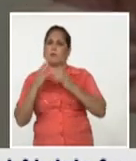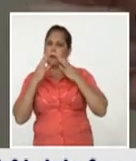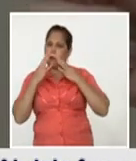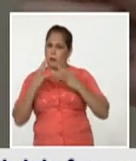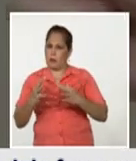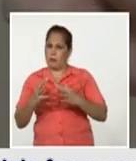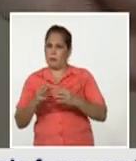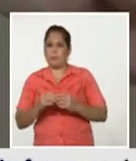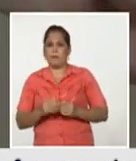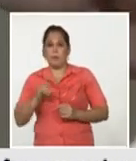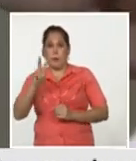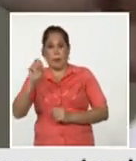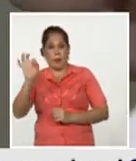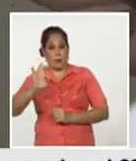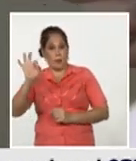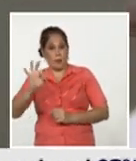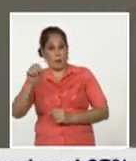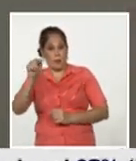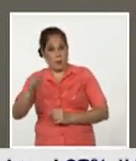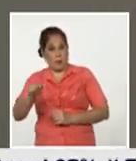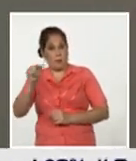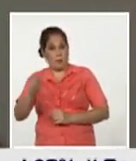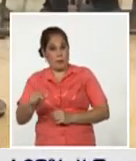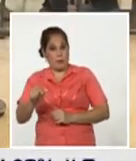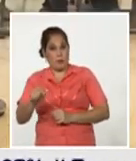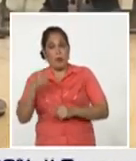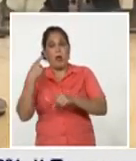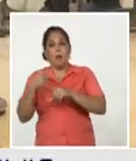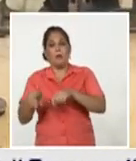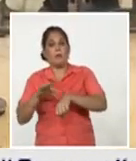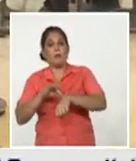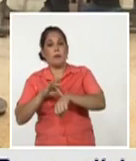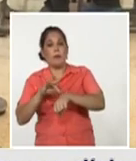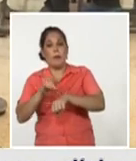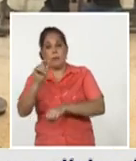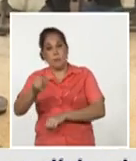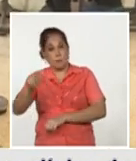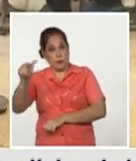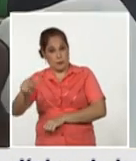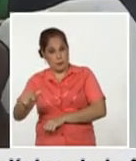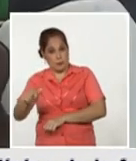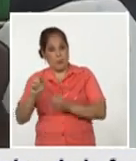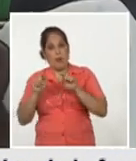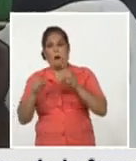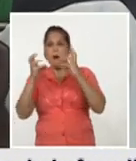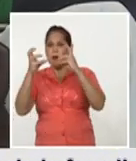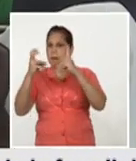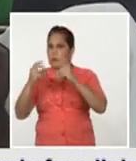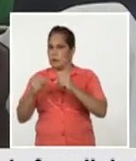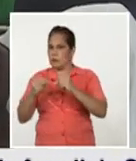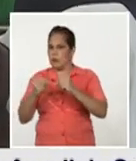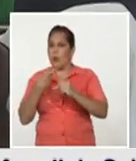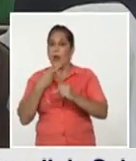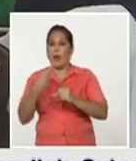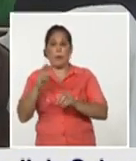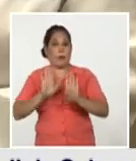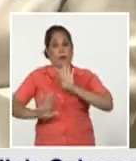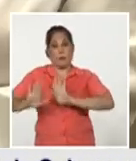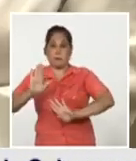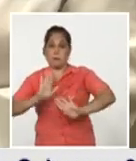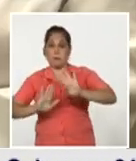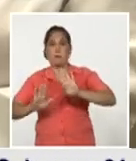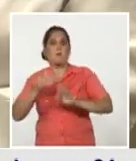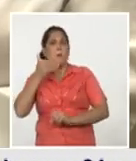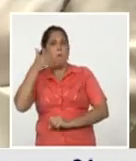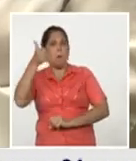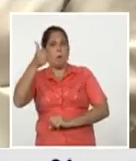apenas un 20% de aparición de eventos adversos en estas personas y los resultados de la respuesta inmune y del incremento en